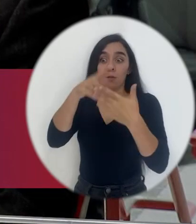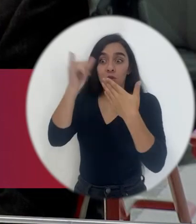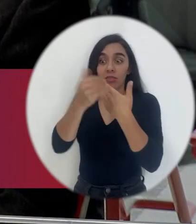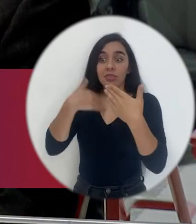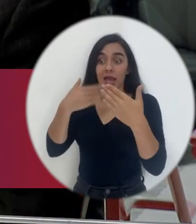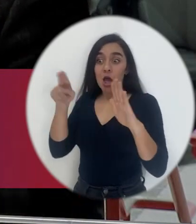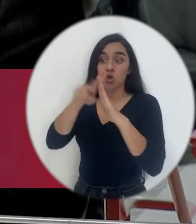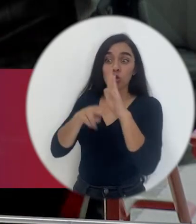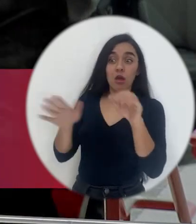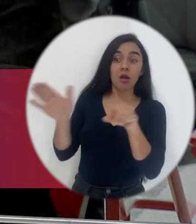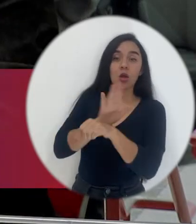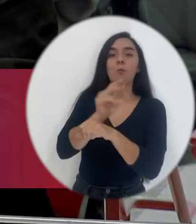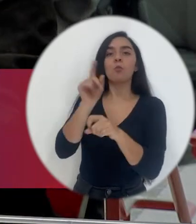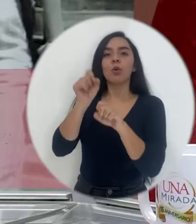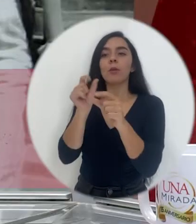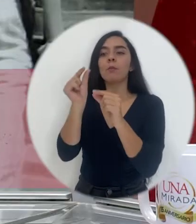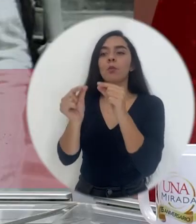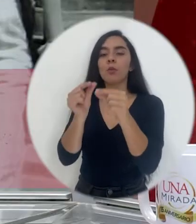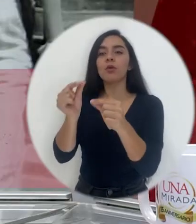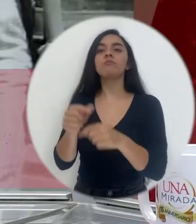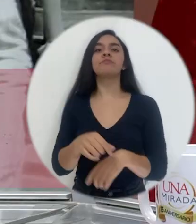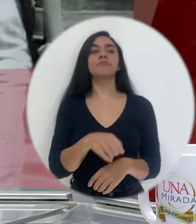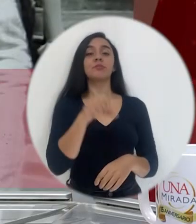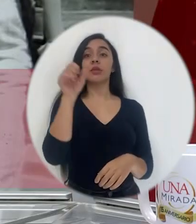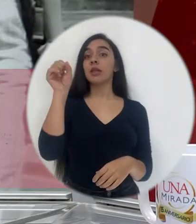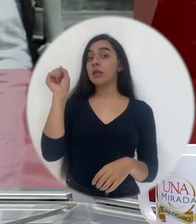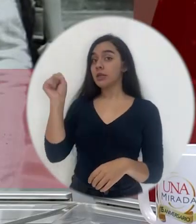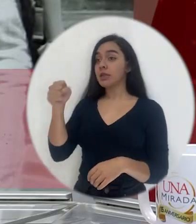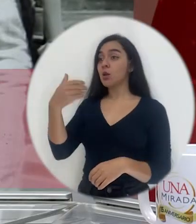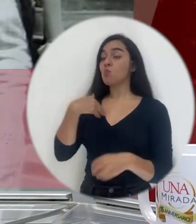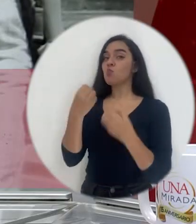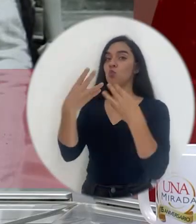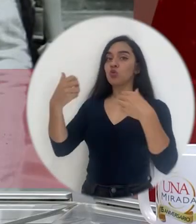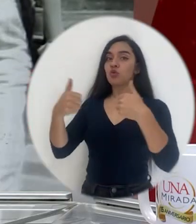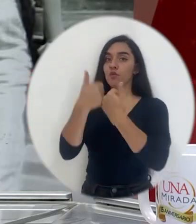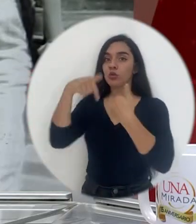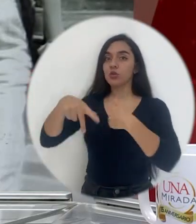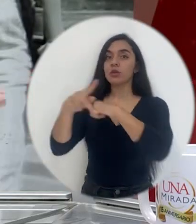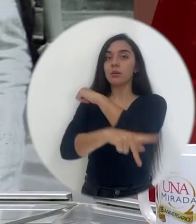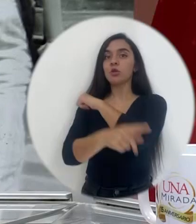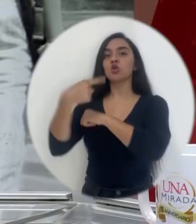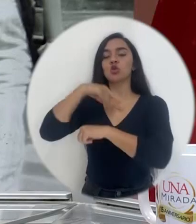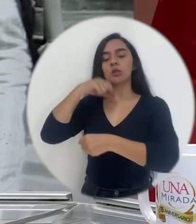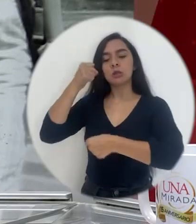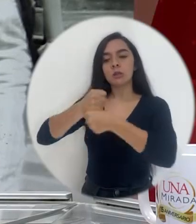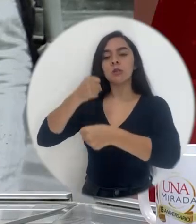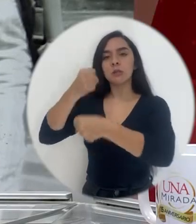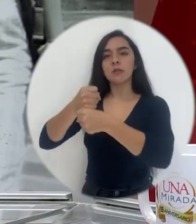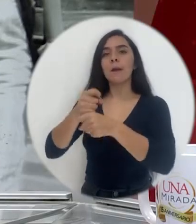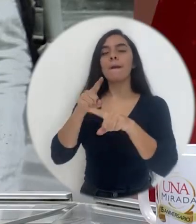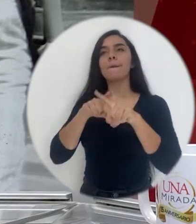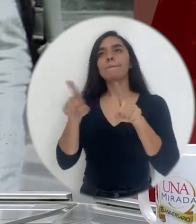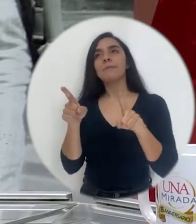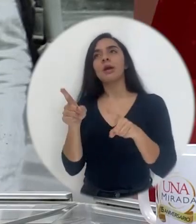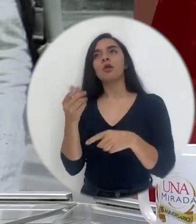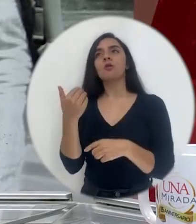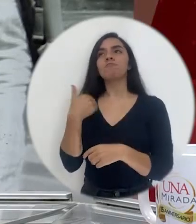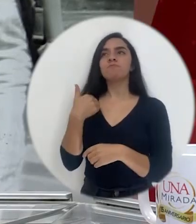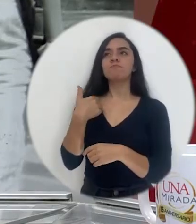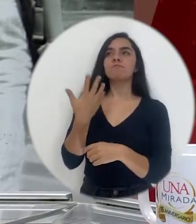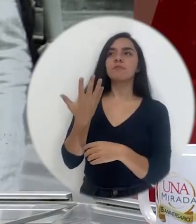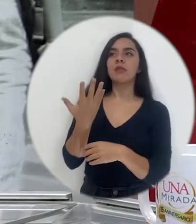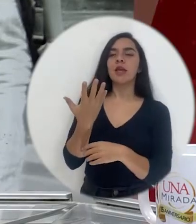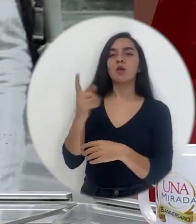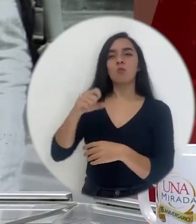qué les parece. Muchos son los retos que tenemos como país y pues estamos trabajando en ello, pero hay como que